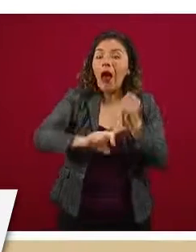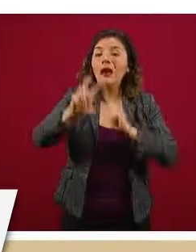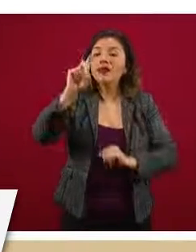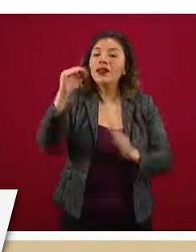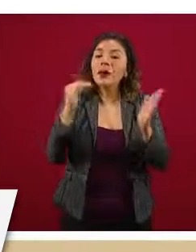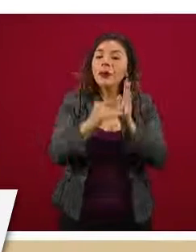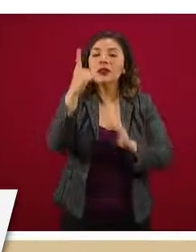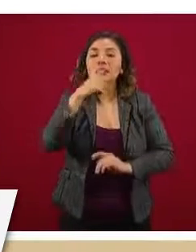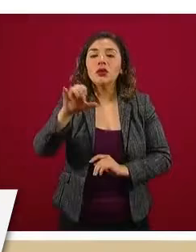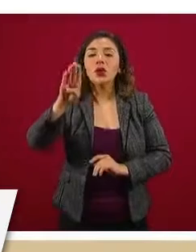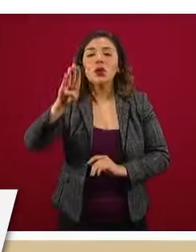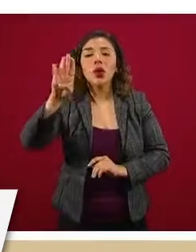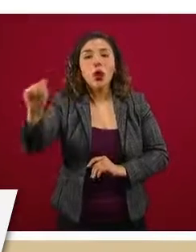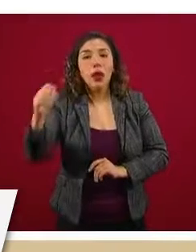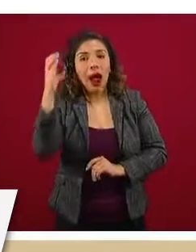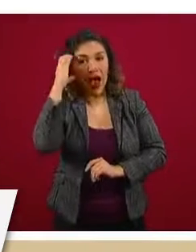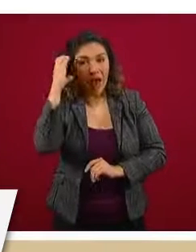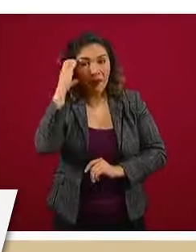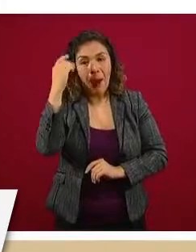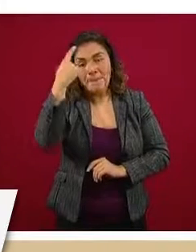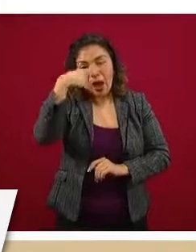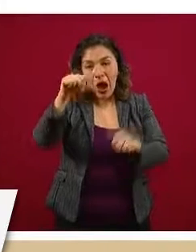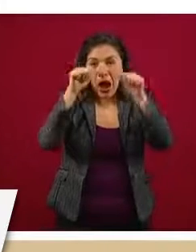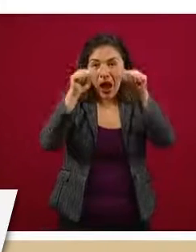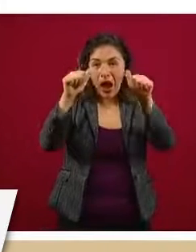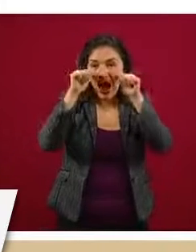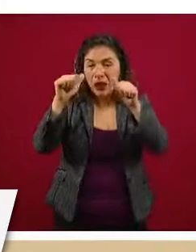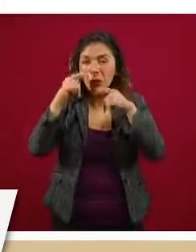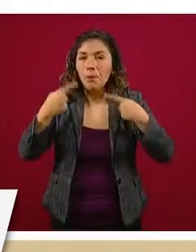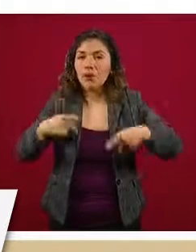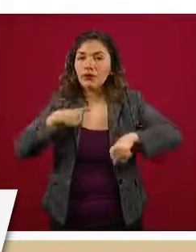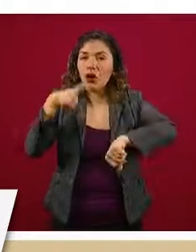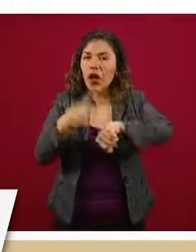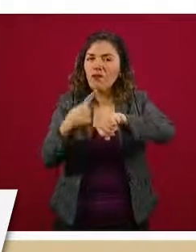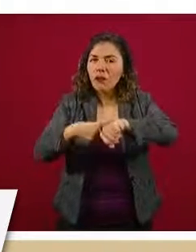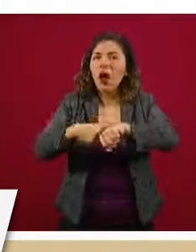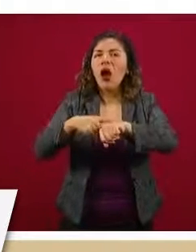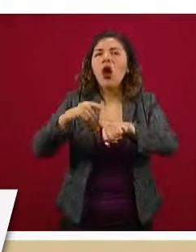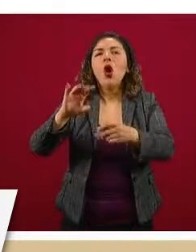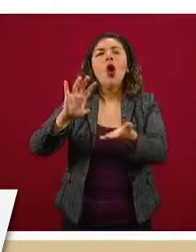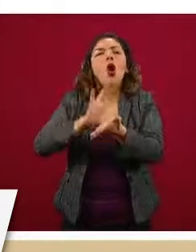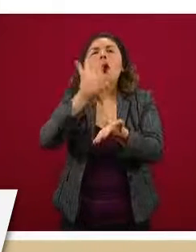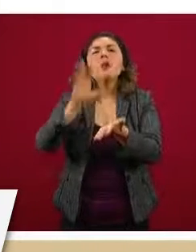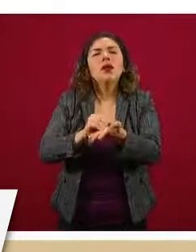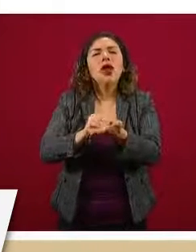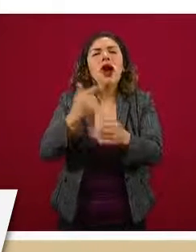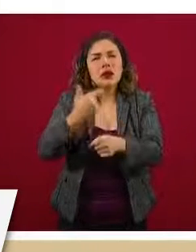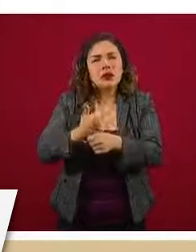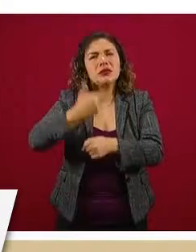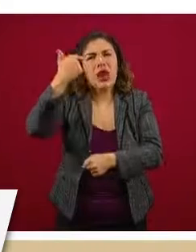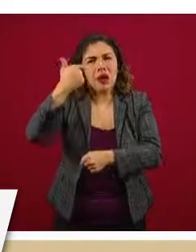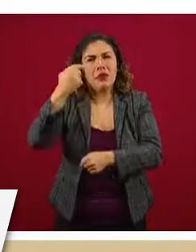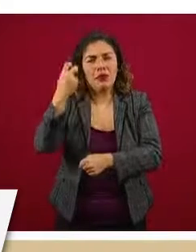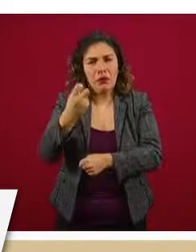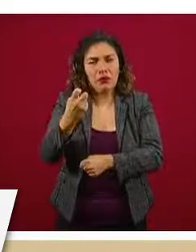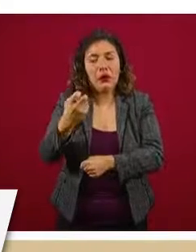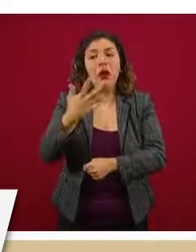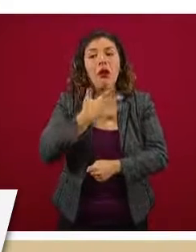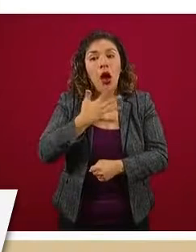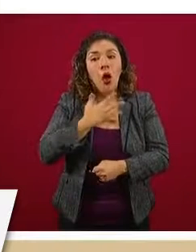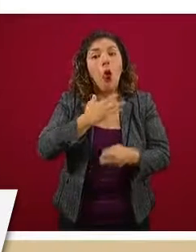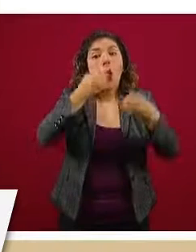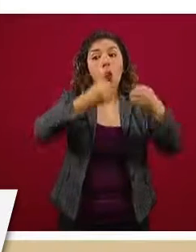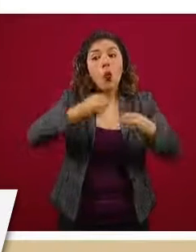199 camas destinadas a la atención de personas con infección respiratoria aguda grave están